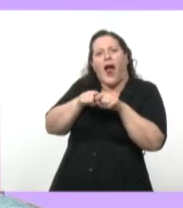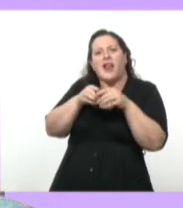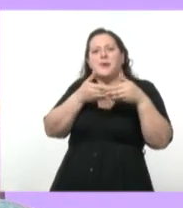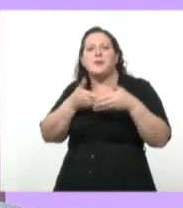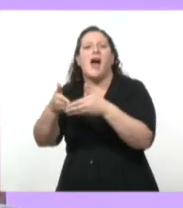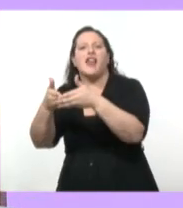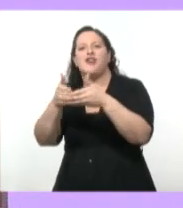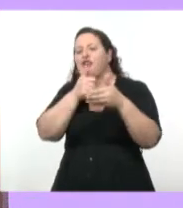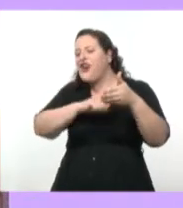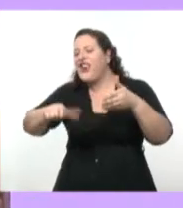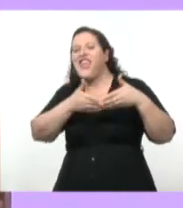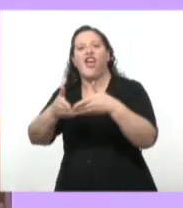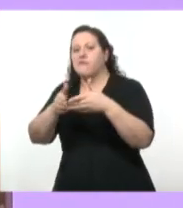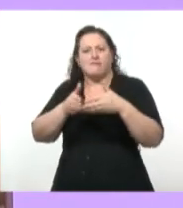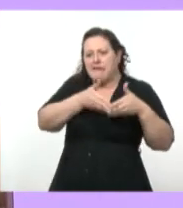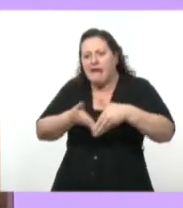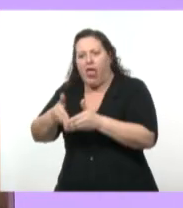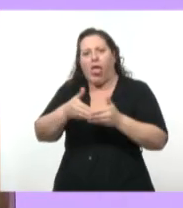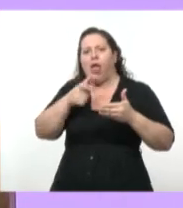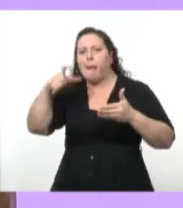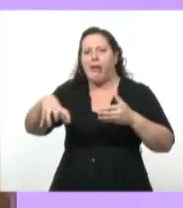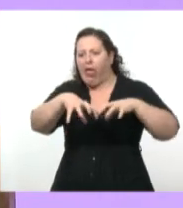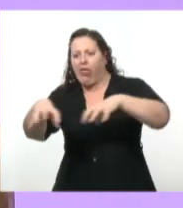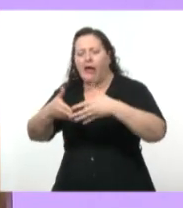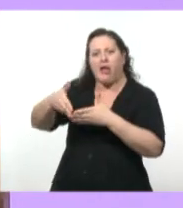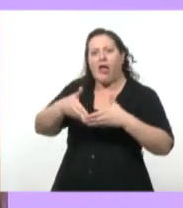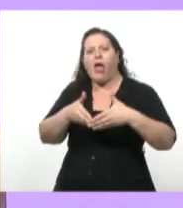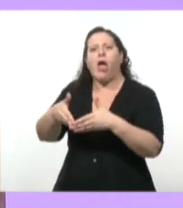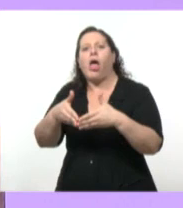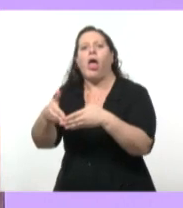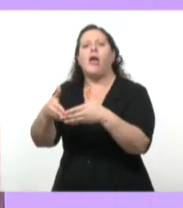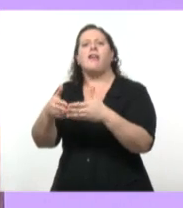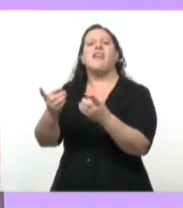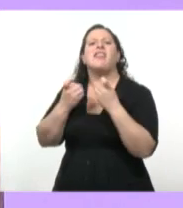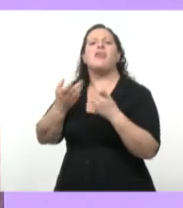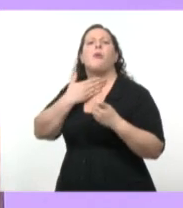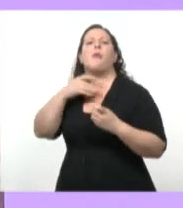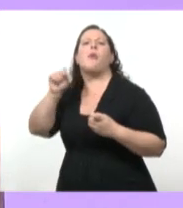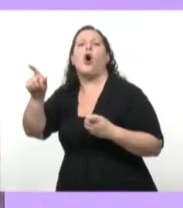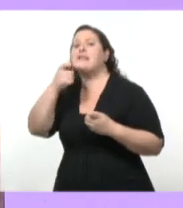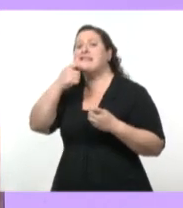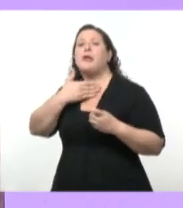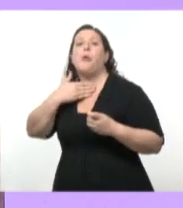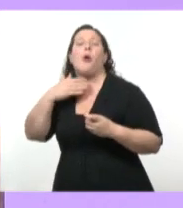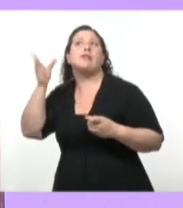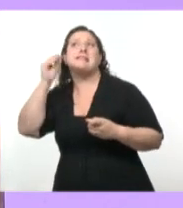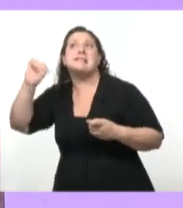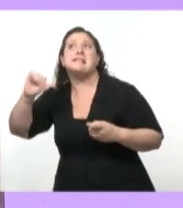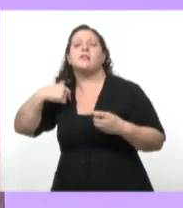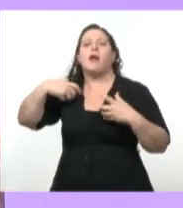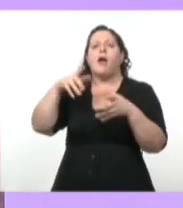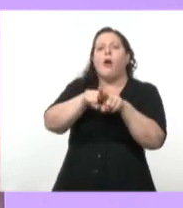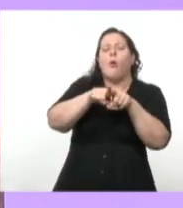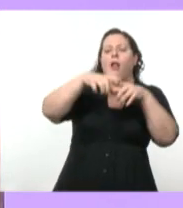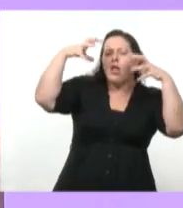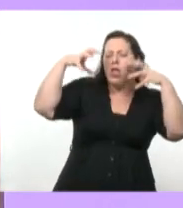Si no es tu voz Lluvia sola en mi silencio de fiebres Tú me desatas los